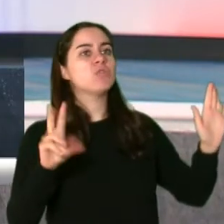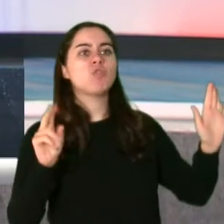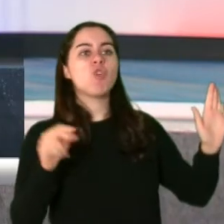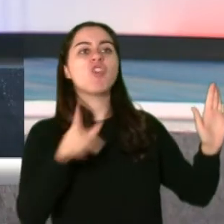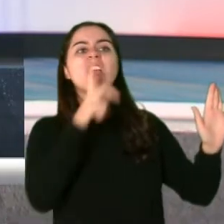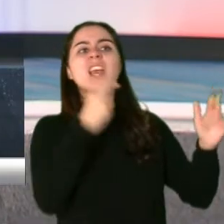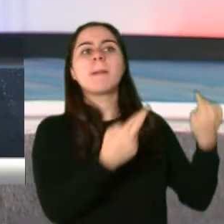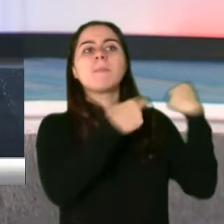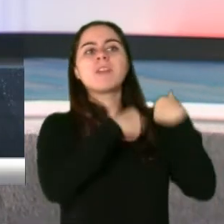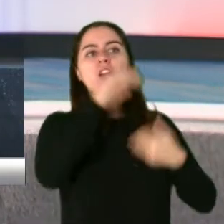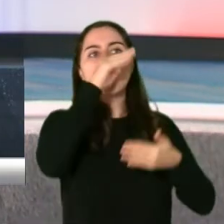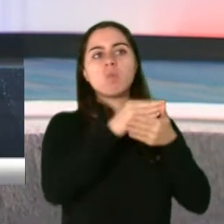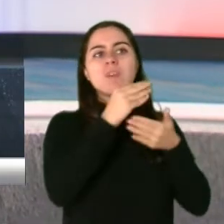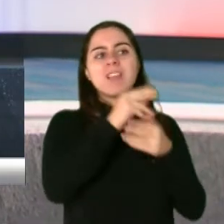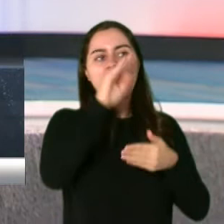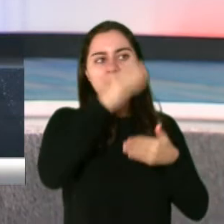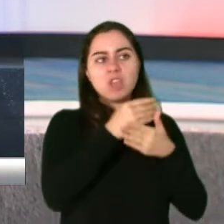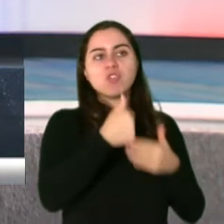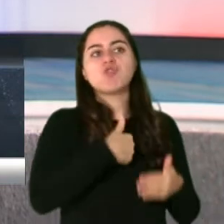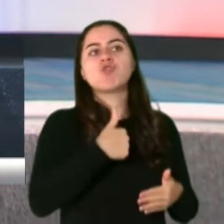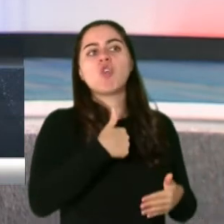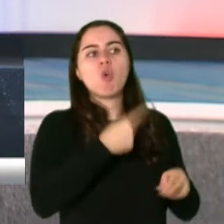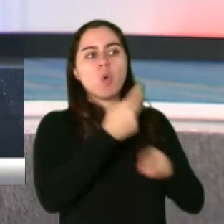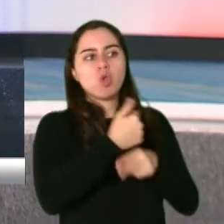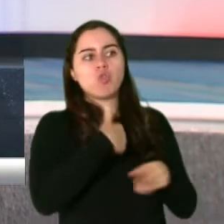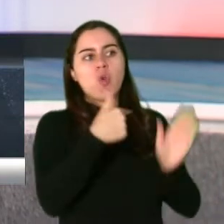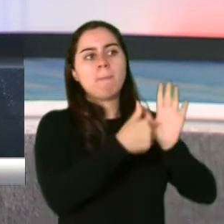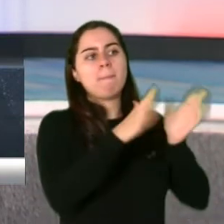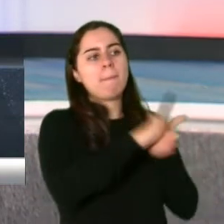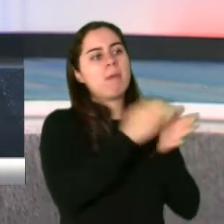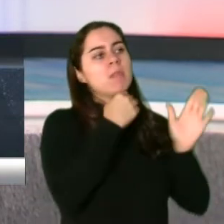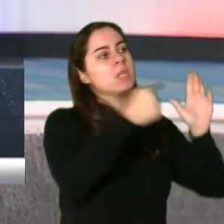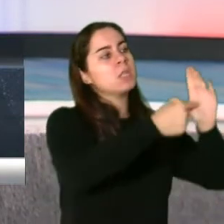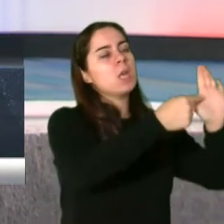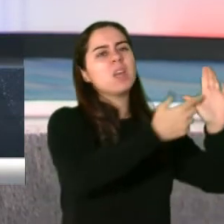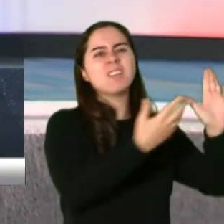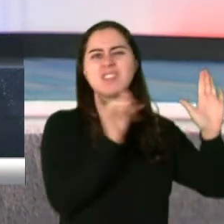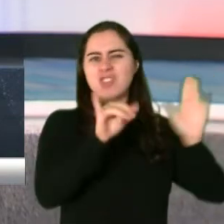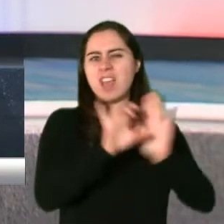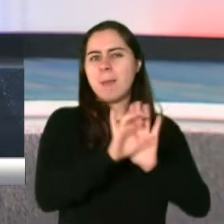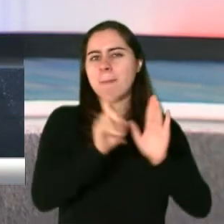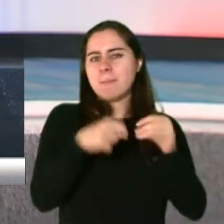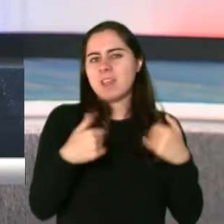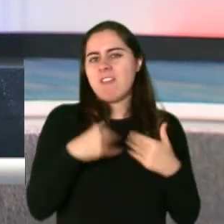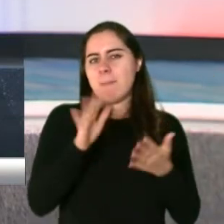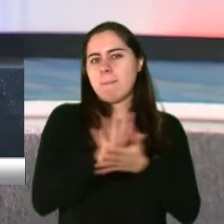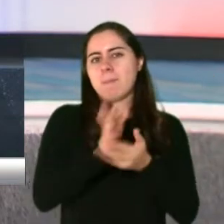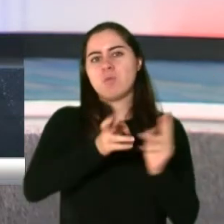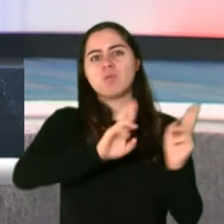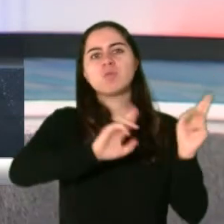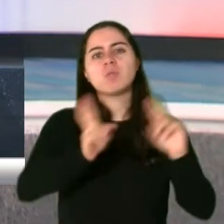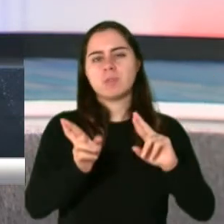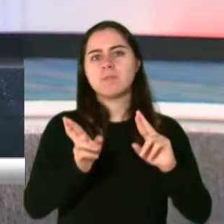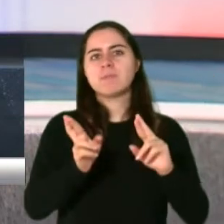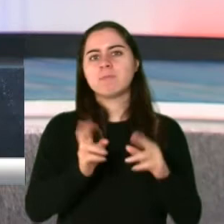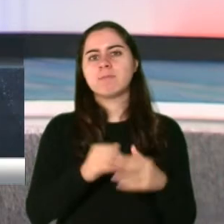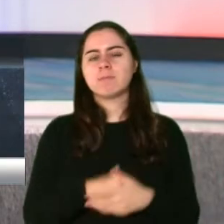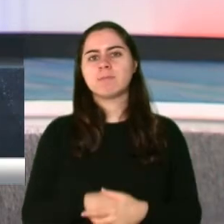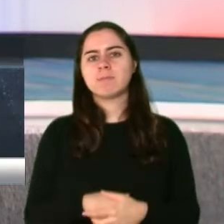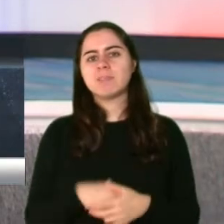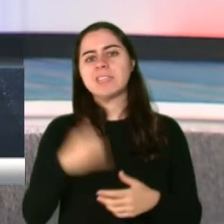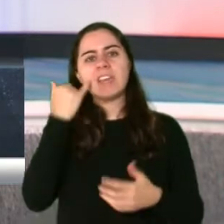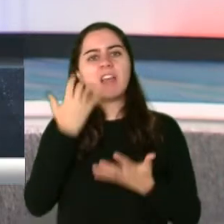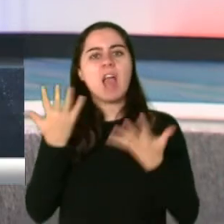menores de edad, que está protegido para, por ejemplo, si tiene que ir a un refugio o alguna entidad que provee servicios para víctimas de género o víctimas de violencia